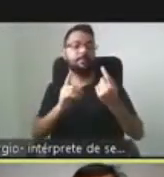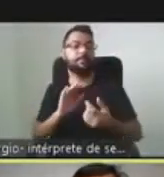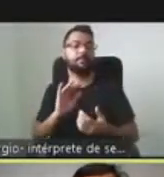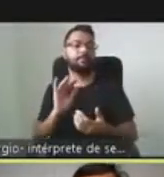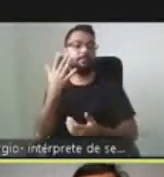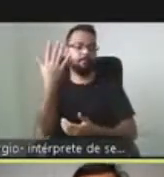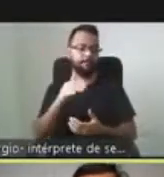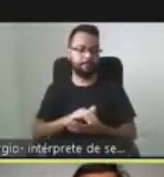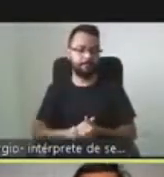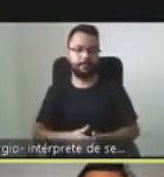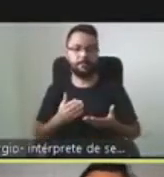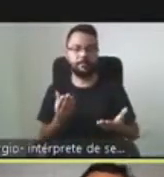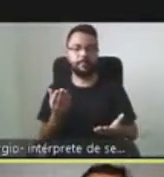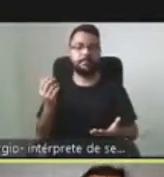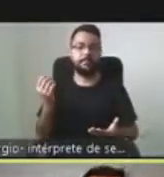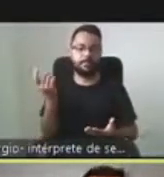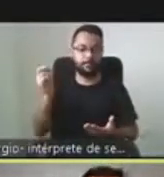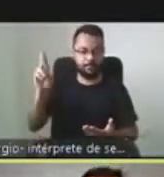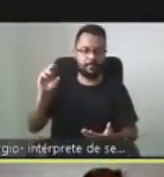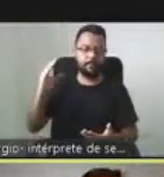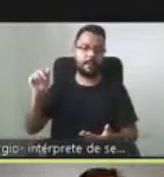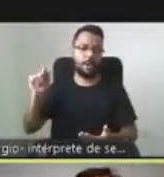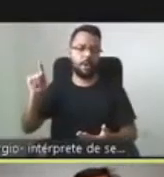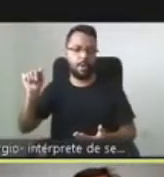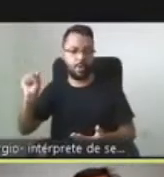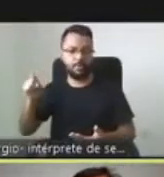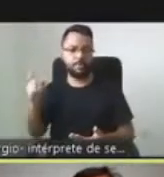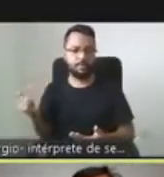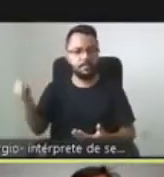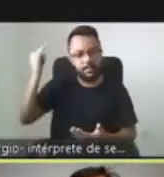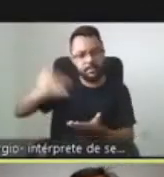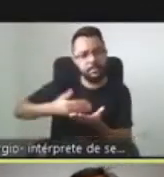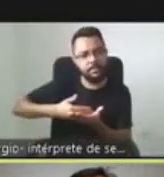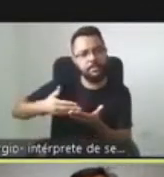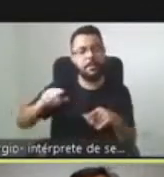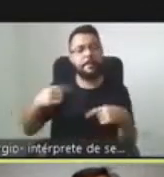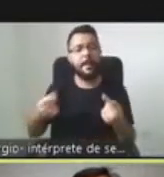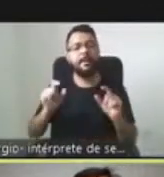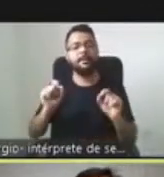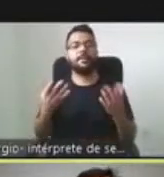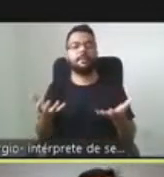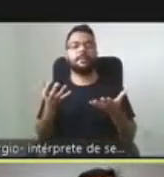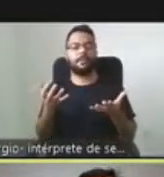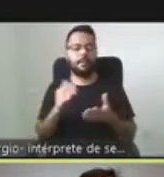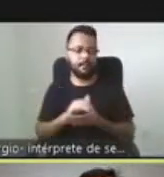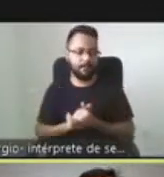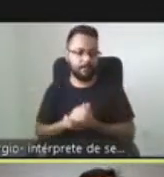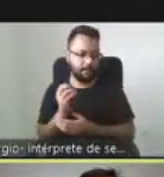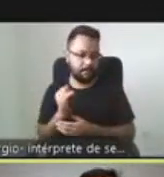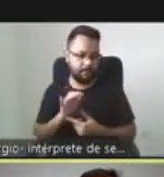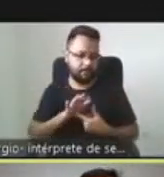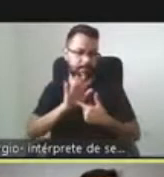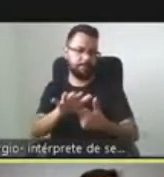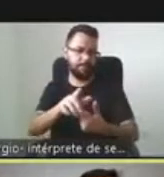Ya el doctor Carlos habló un poco de esto al inicio, pero quiero brindarles algunos datos que